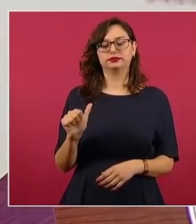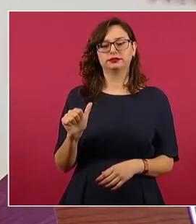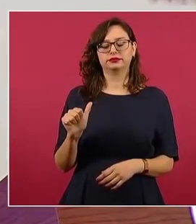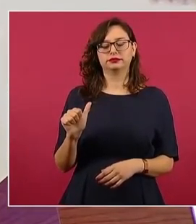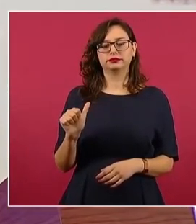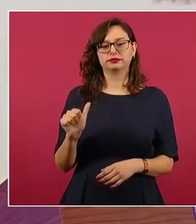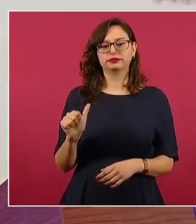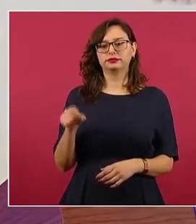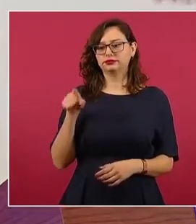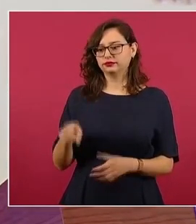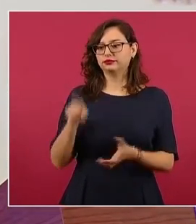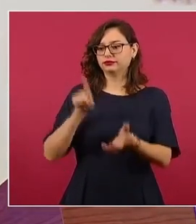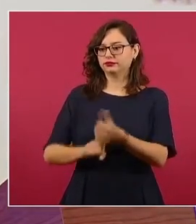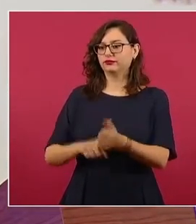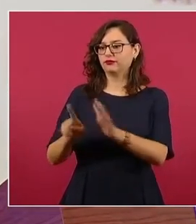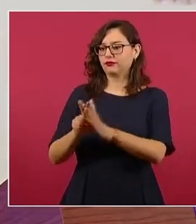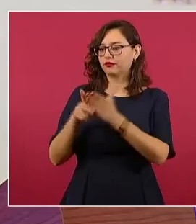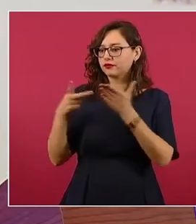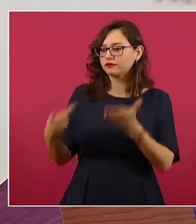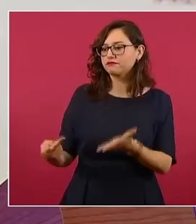mucha pluralidad.